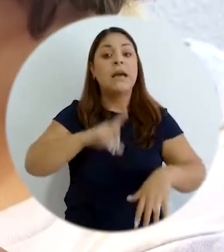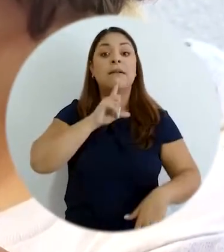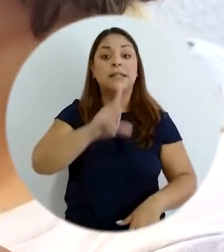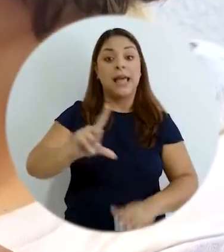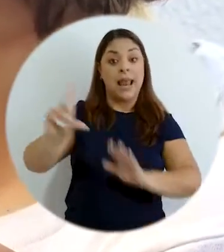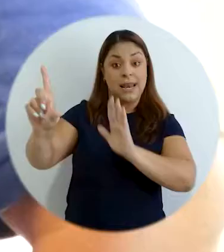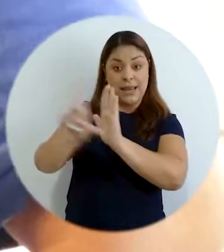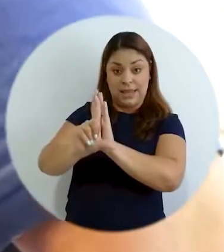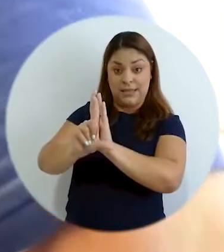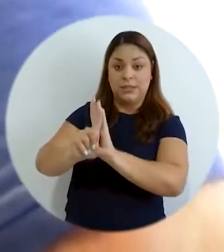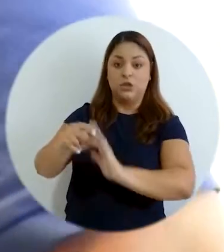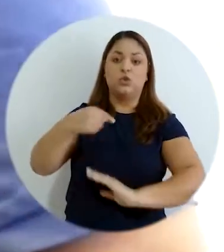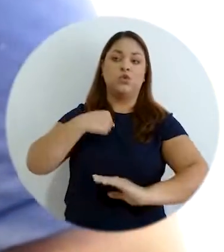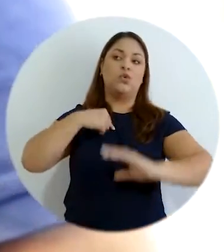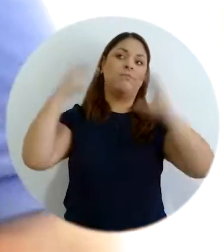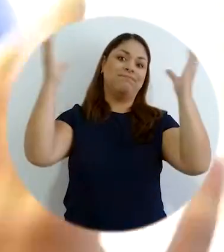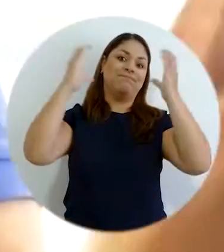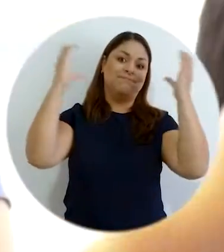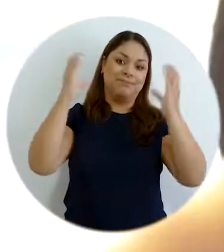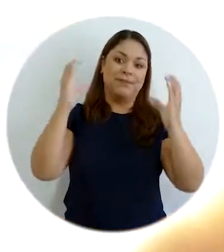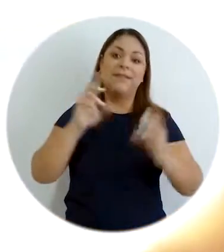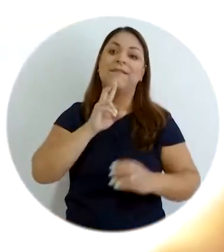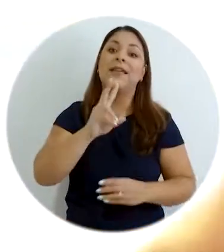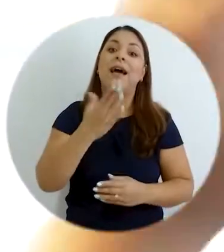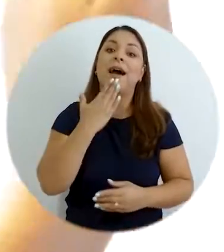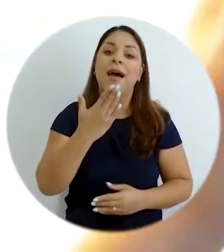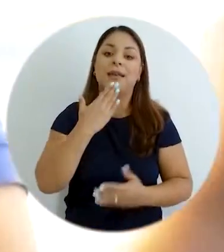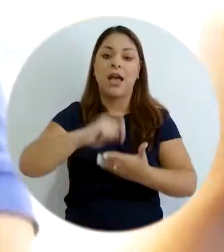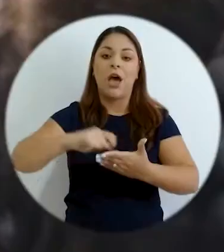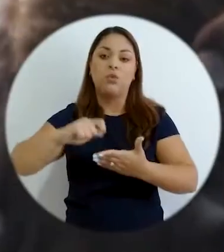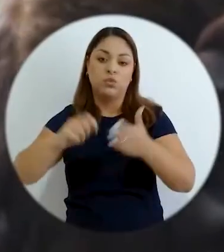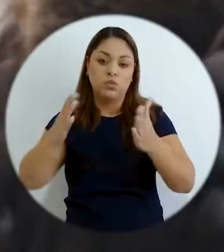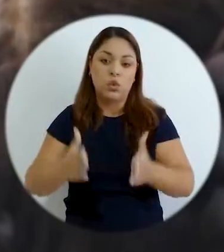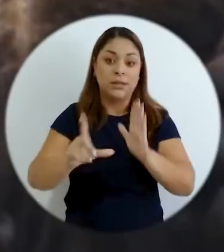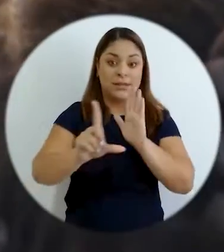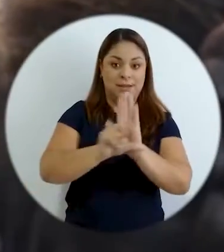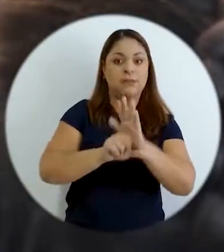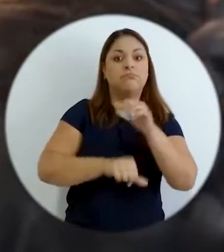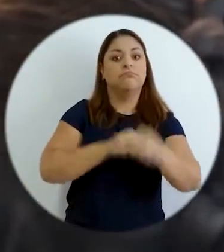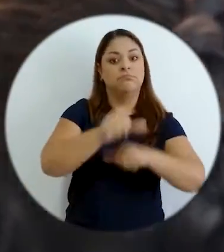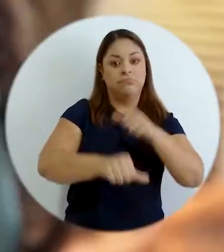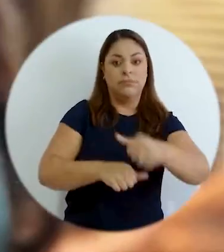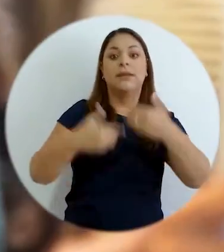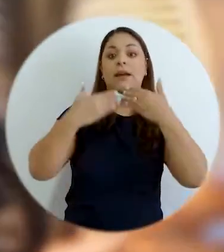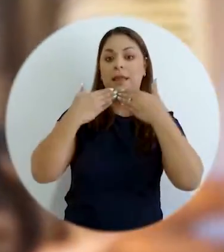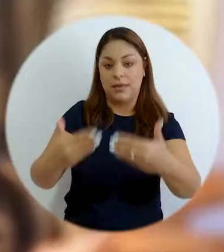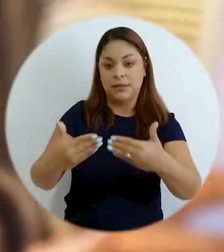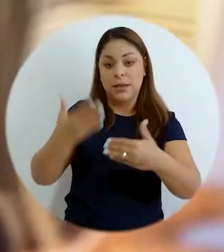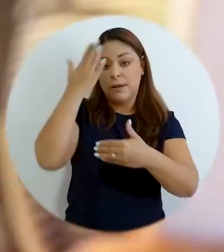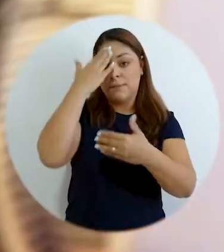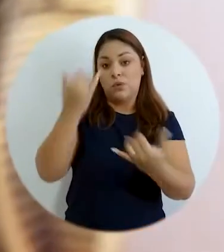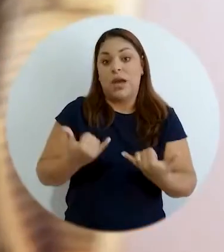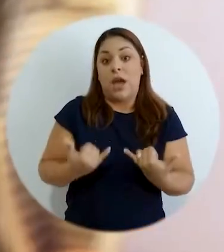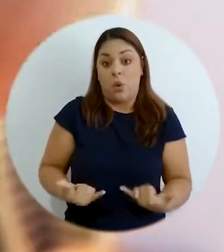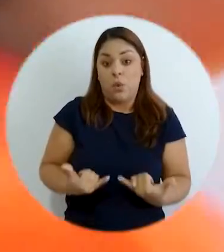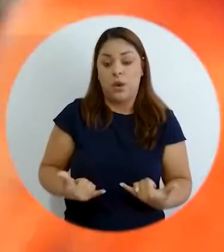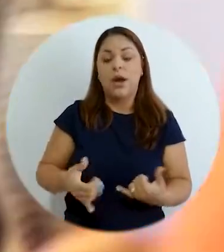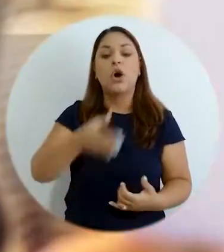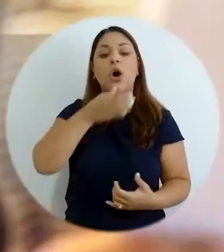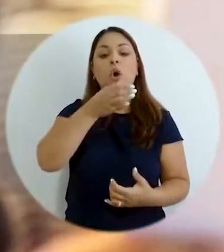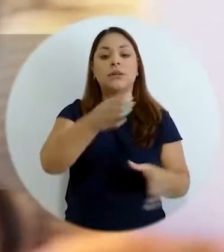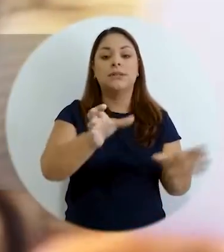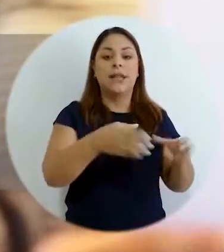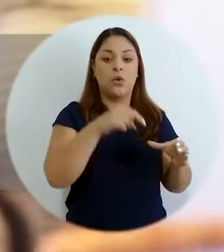articulación, la ley, yo lo celebro así y a los autores agradecerles que hayan hecho ese esfuerzo porque ahora en los